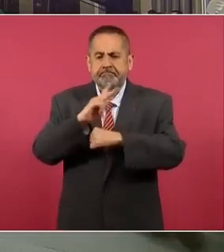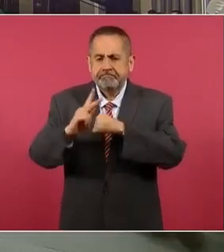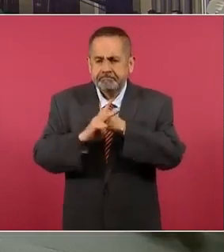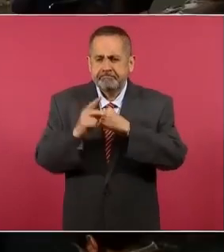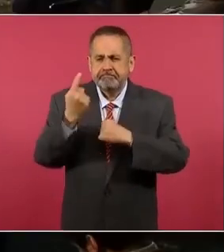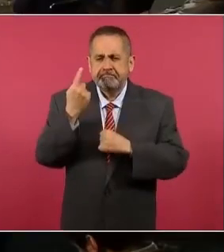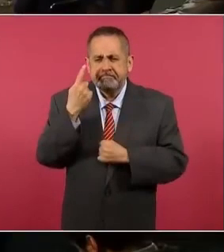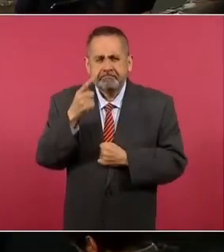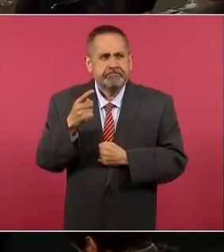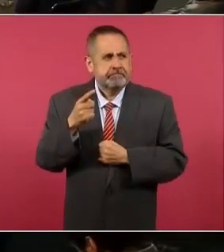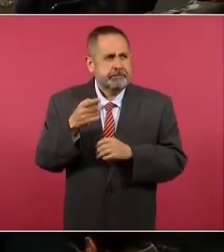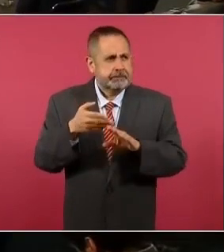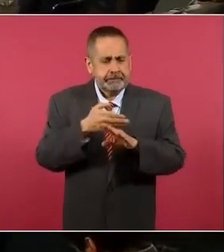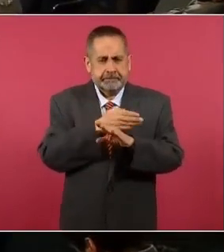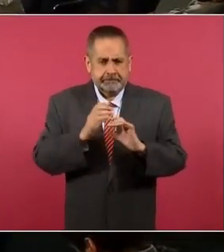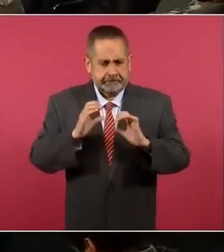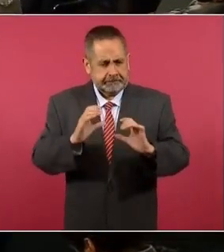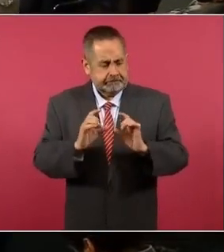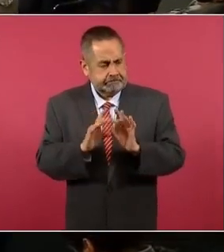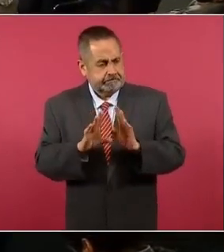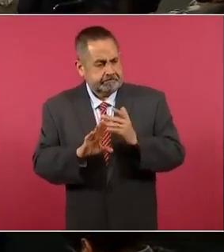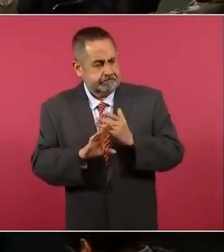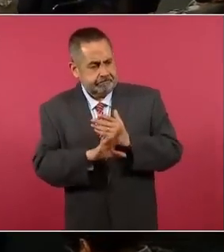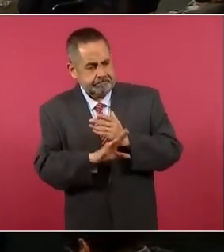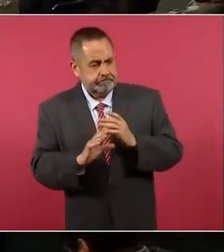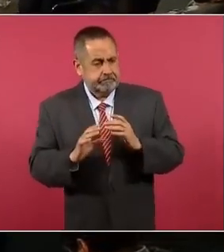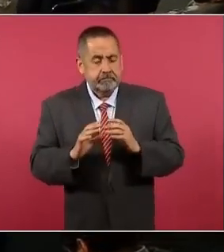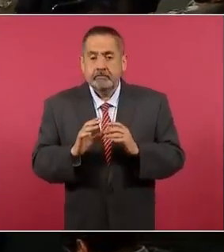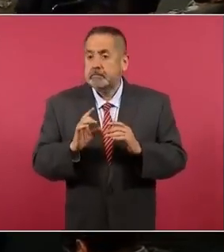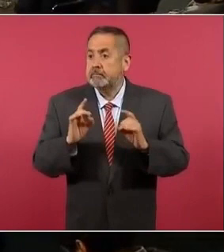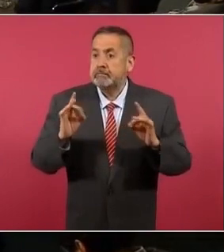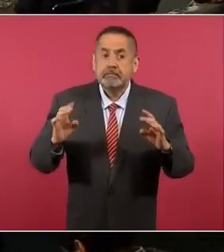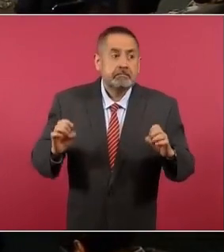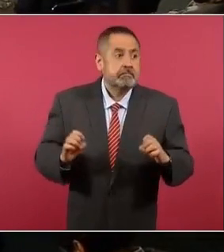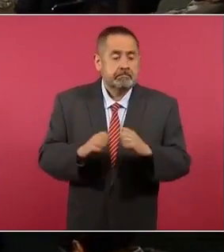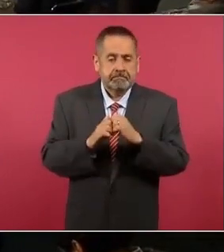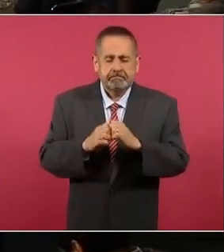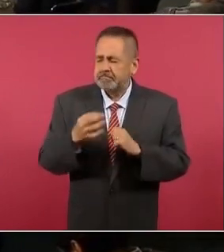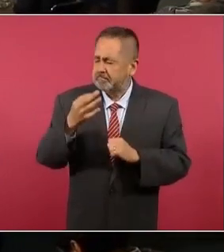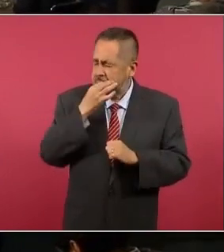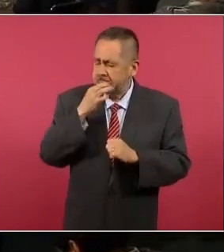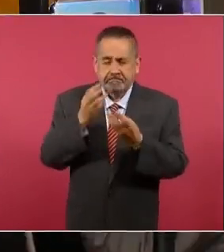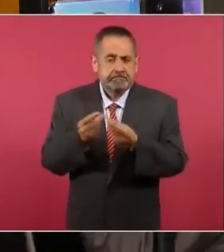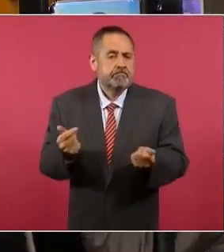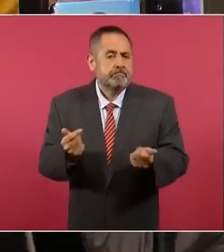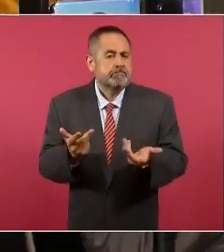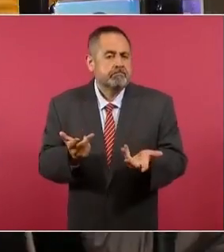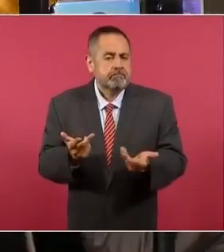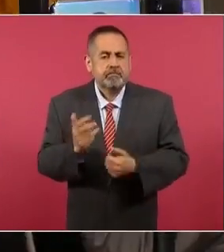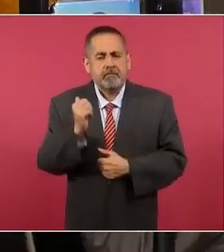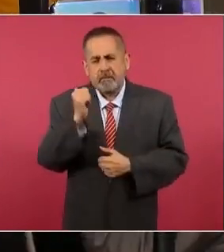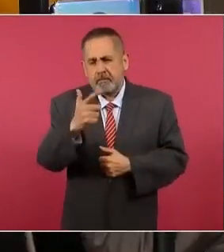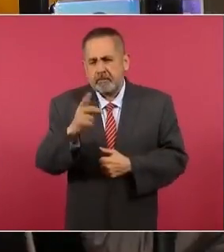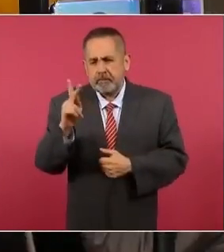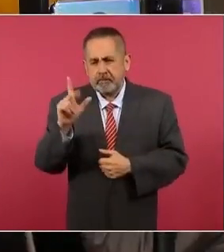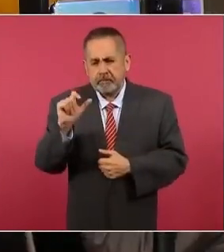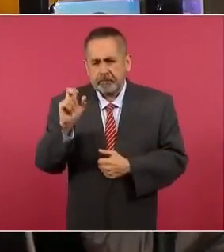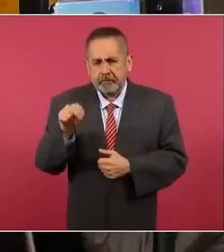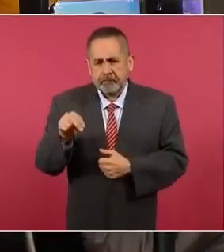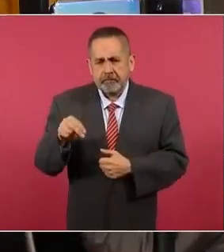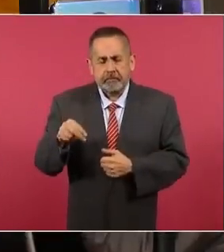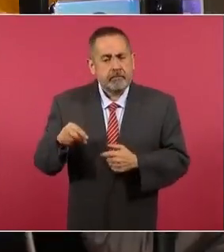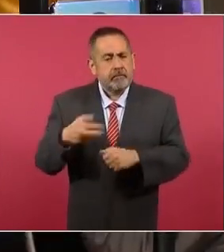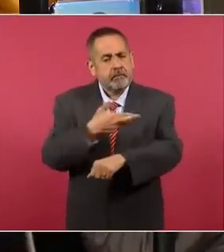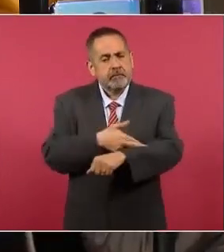poder prevenirlas y para poder resolverlas con inmediatez. ¿Tienen alguna estrategia ustedes pensada